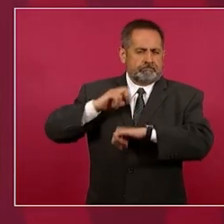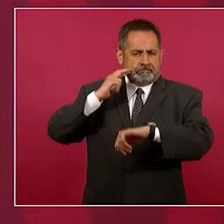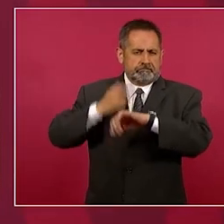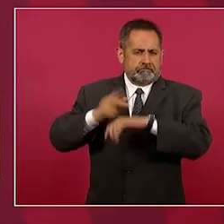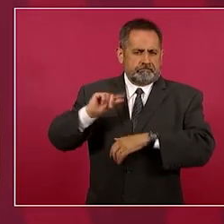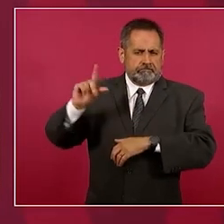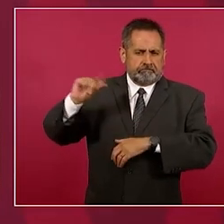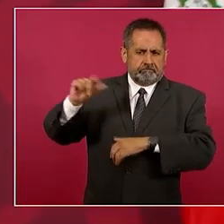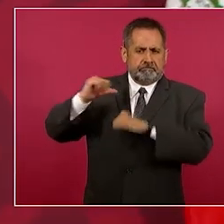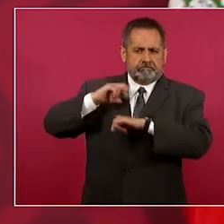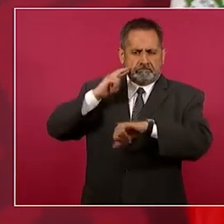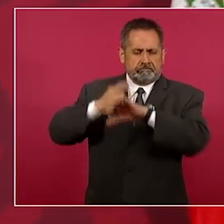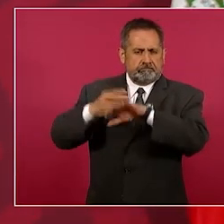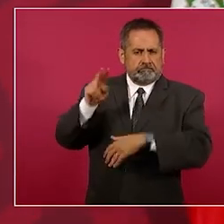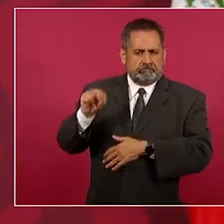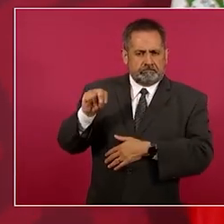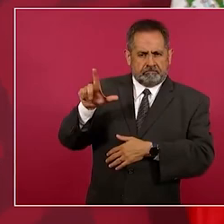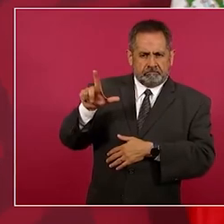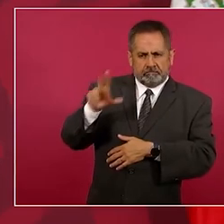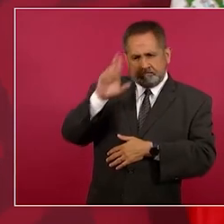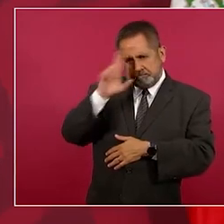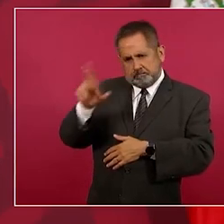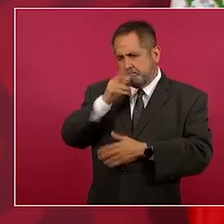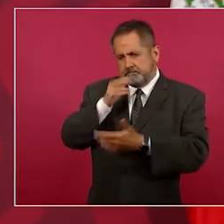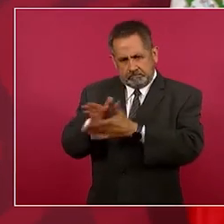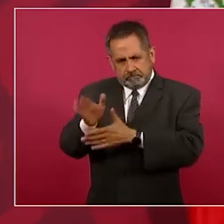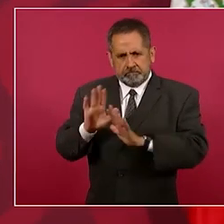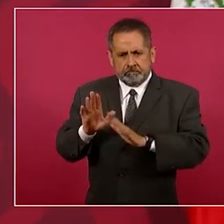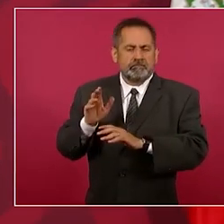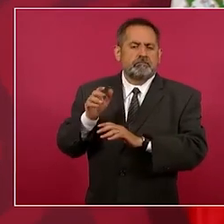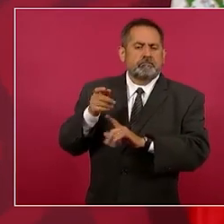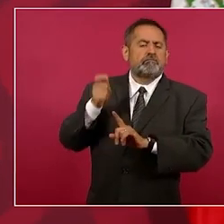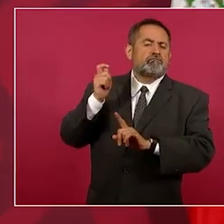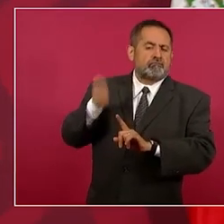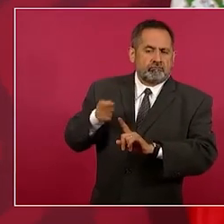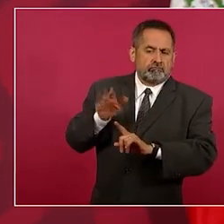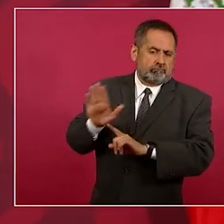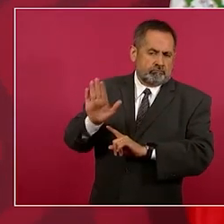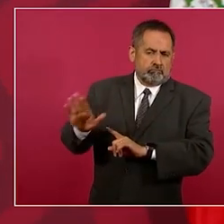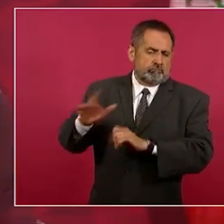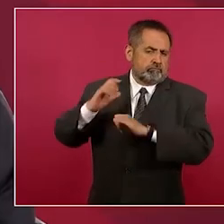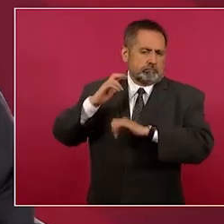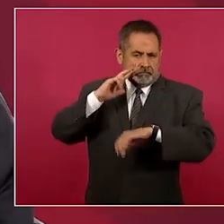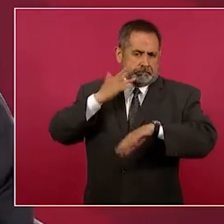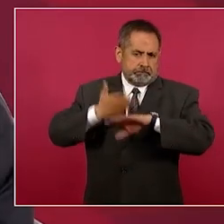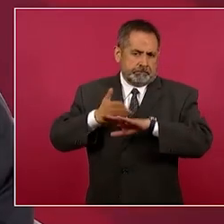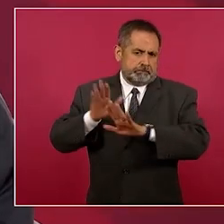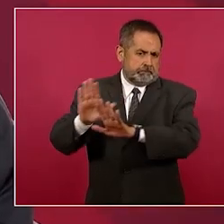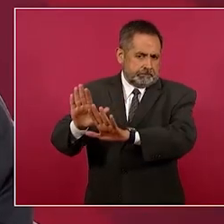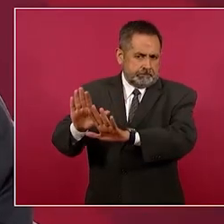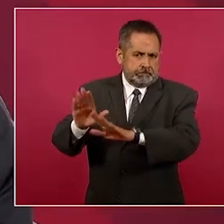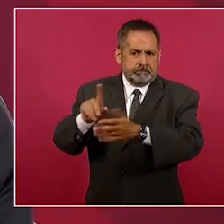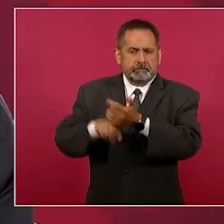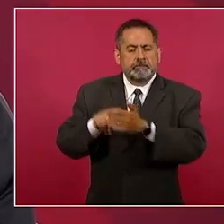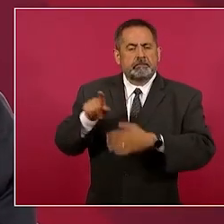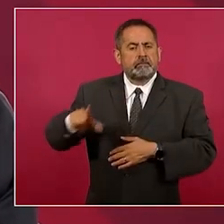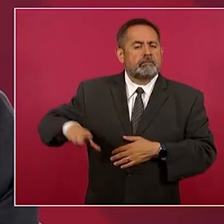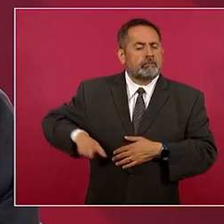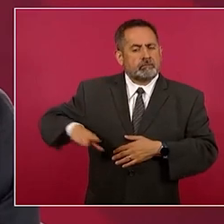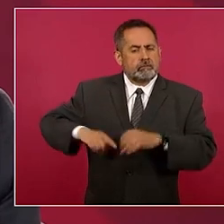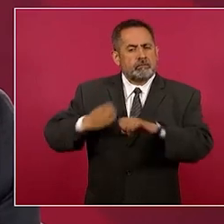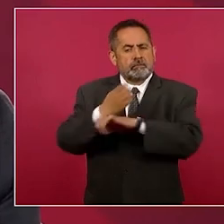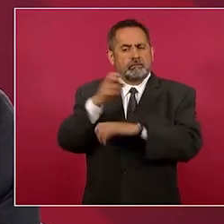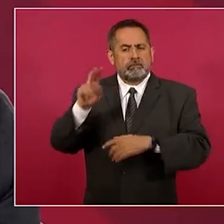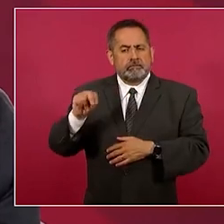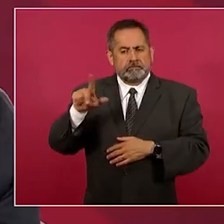judiciales del Estado porque esto es un asunto que corresponde al gobierno de